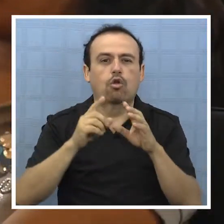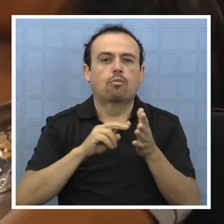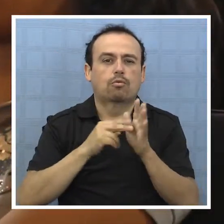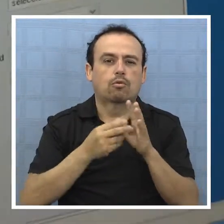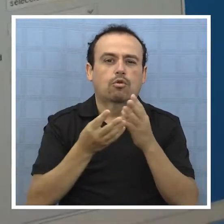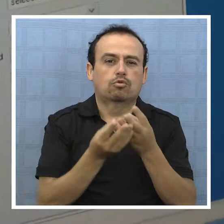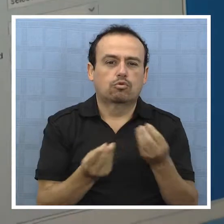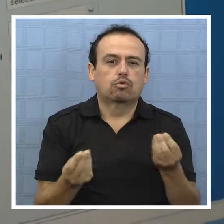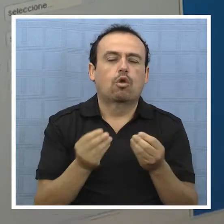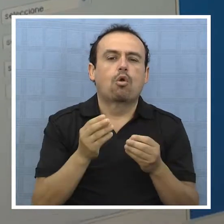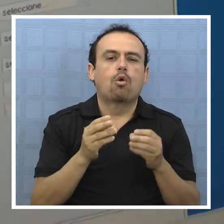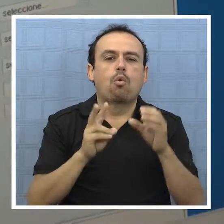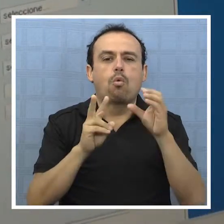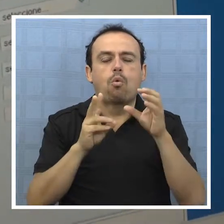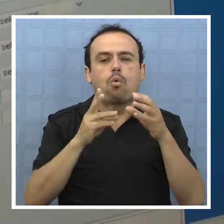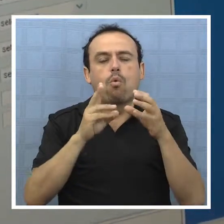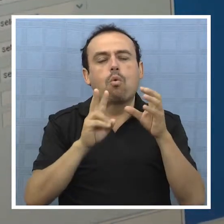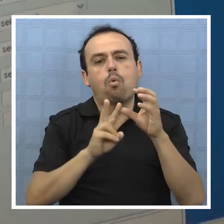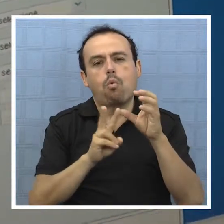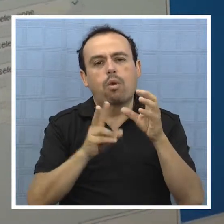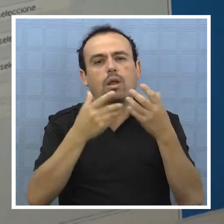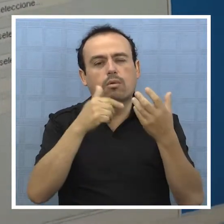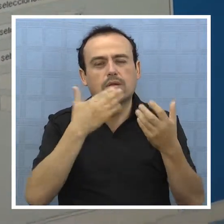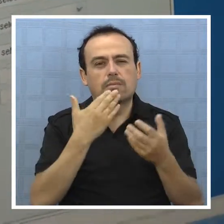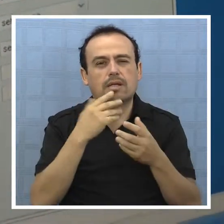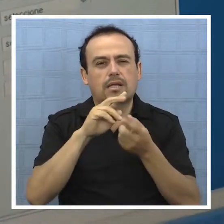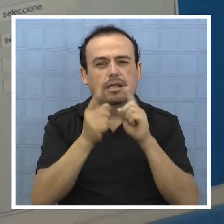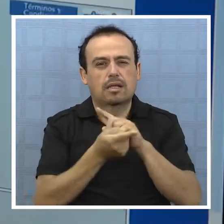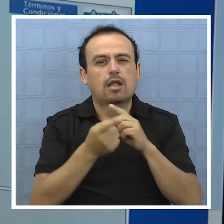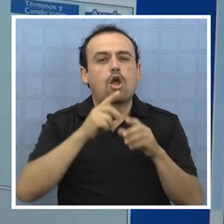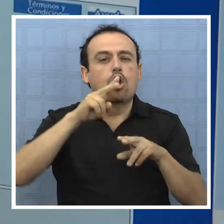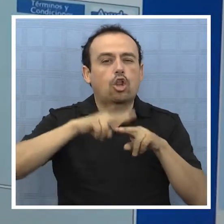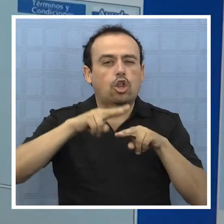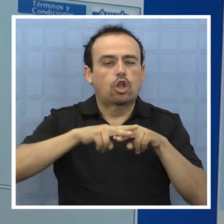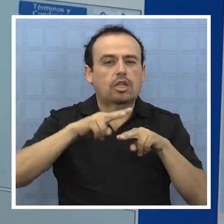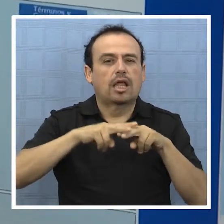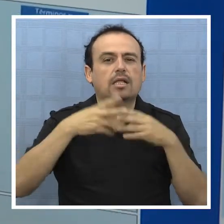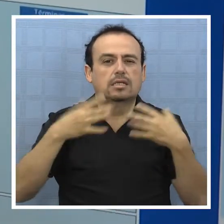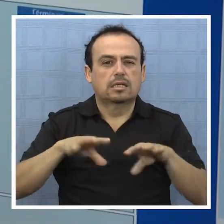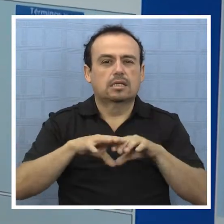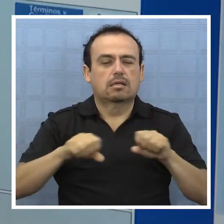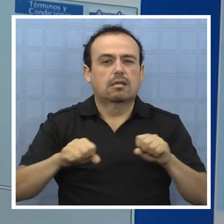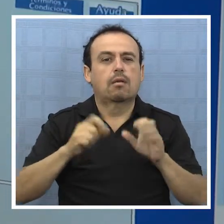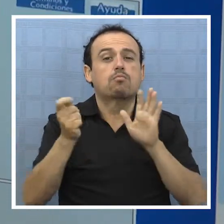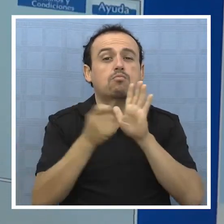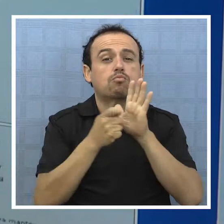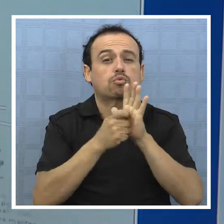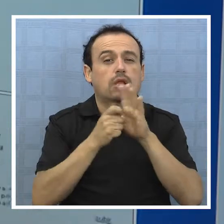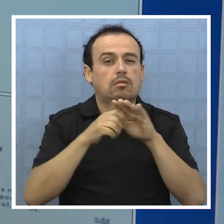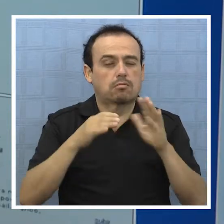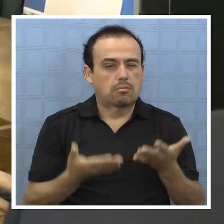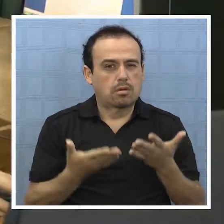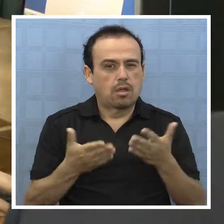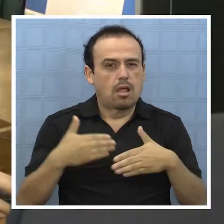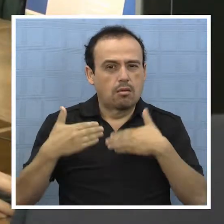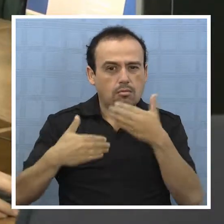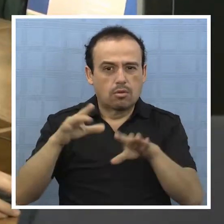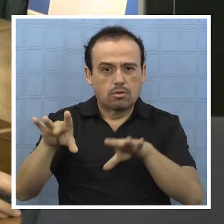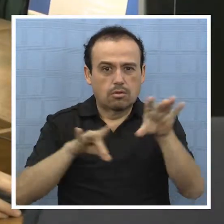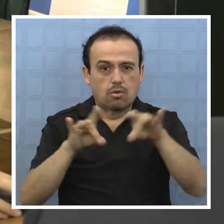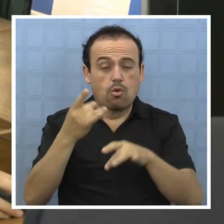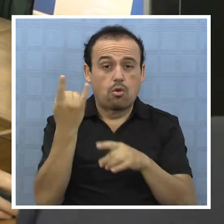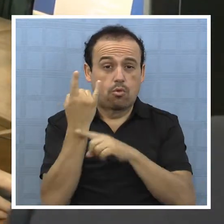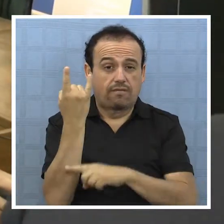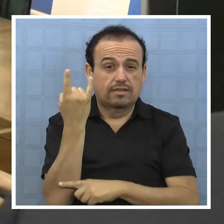cambiar el currículum. En cuanto al ranking de notas, entre otras medidas, se acordó utilizar el puntaje actual en los procesos de selección